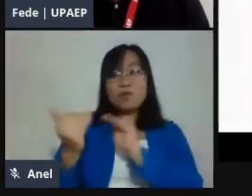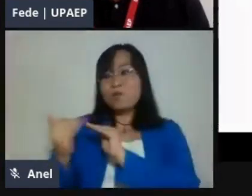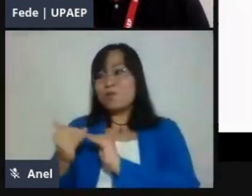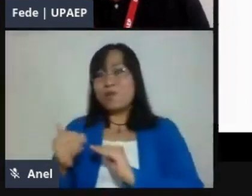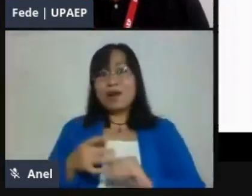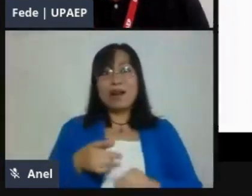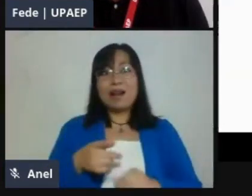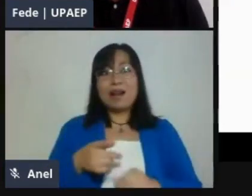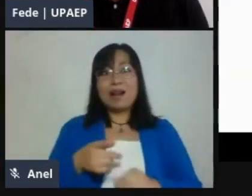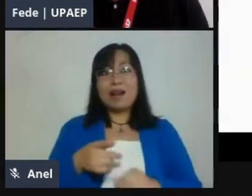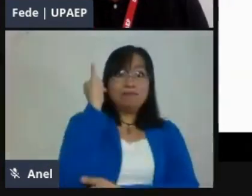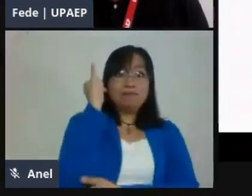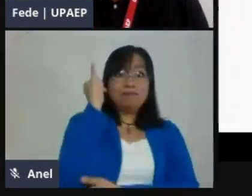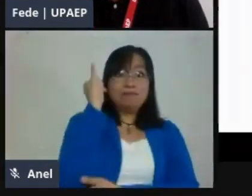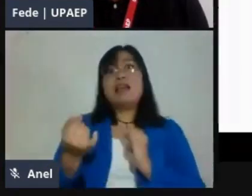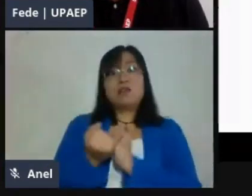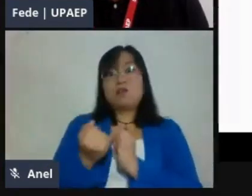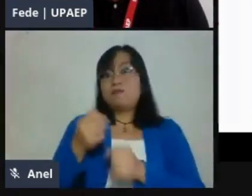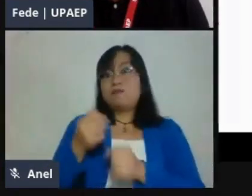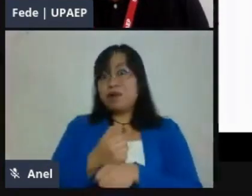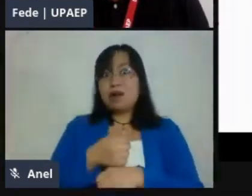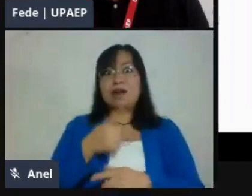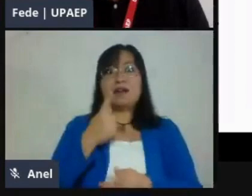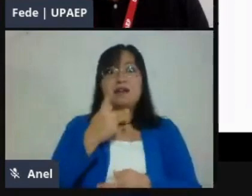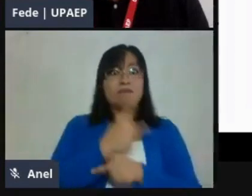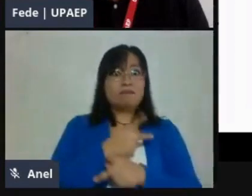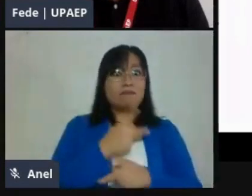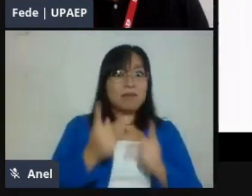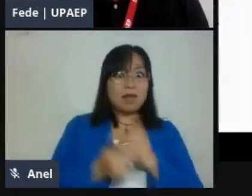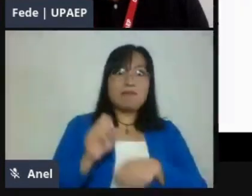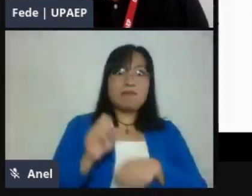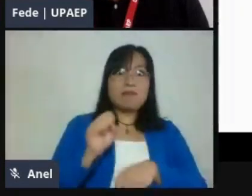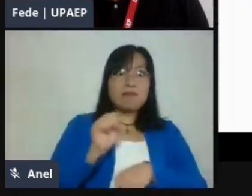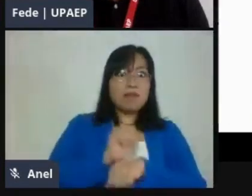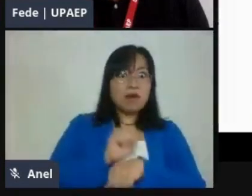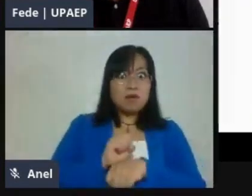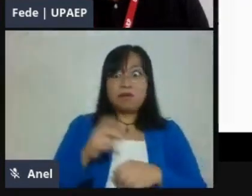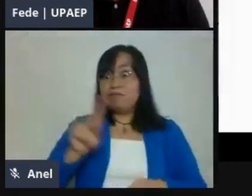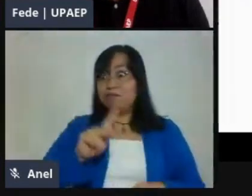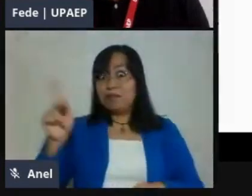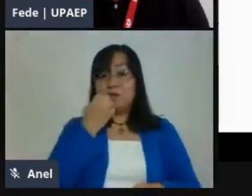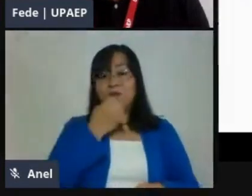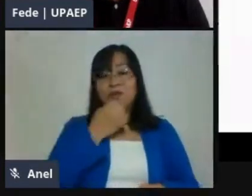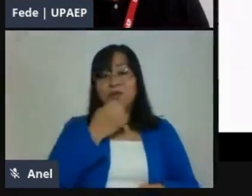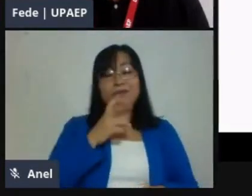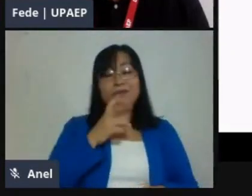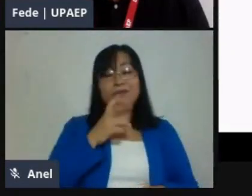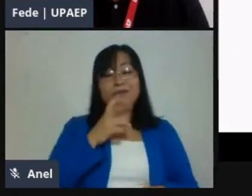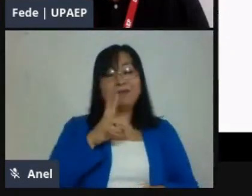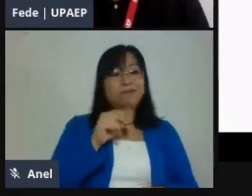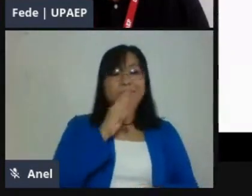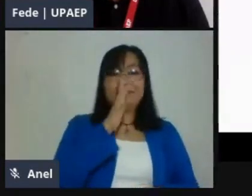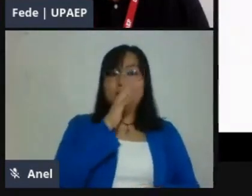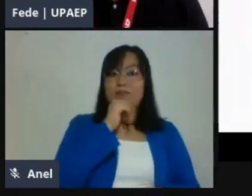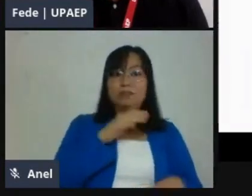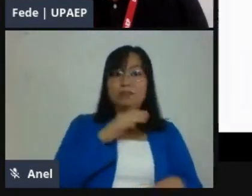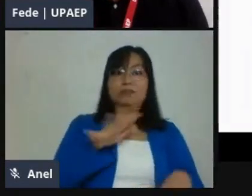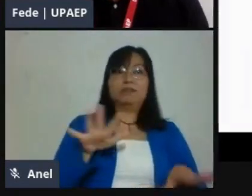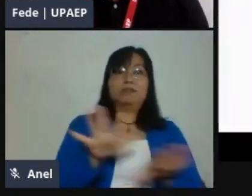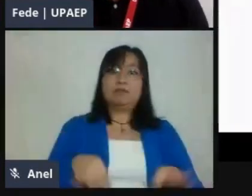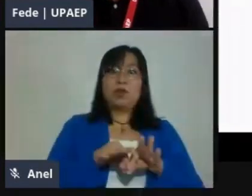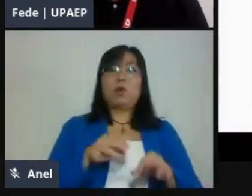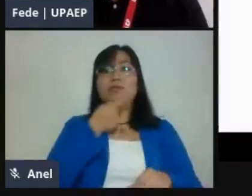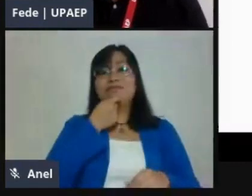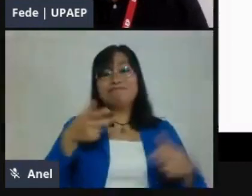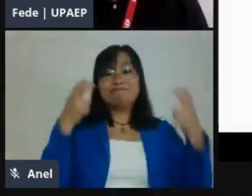presencial. Ahora, una recomendación muy importante aquí, yo les sugiero que se dirijan al alumno en